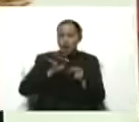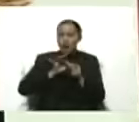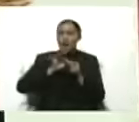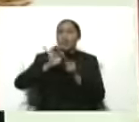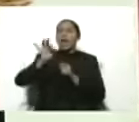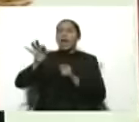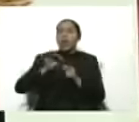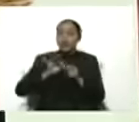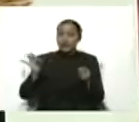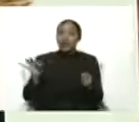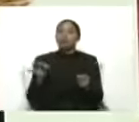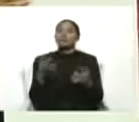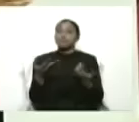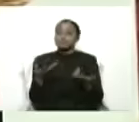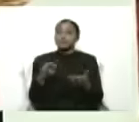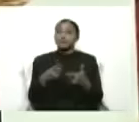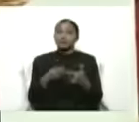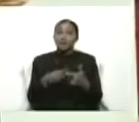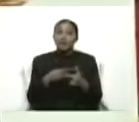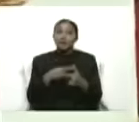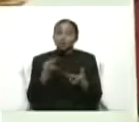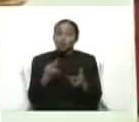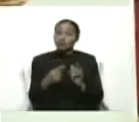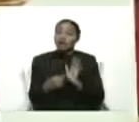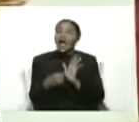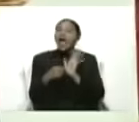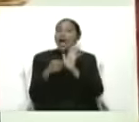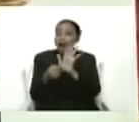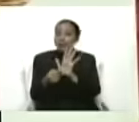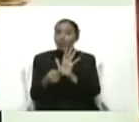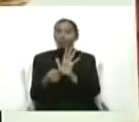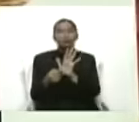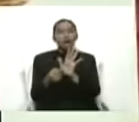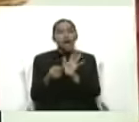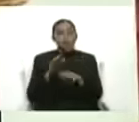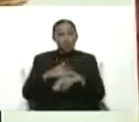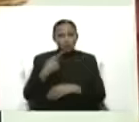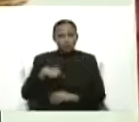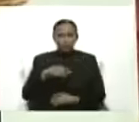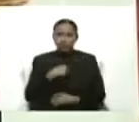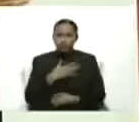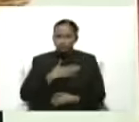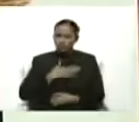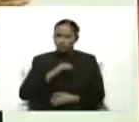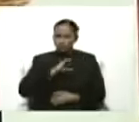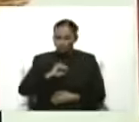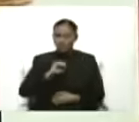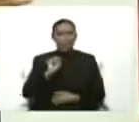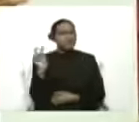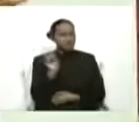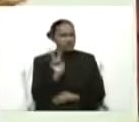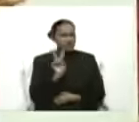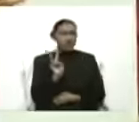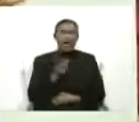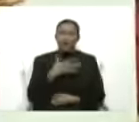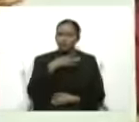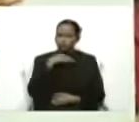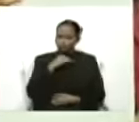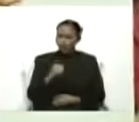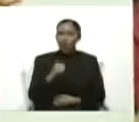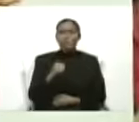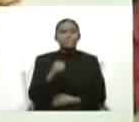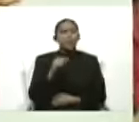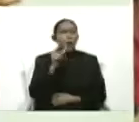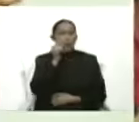emotivo, pues, emotivo, emotivo, estos son los venezolanos, estos son las venezolanas, que hasta en burro